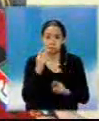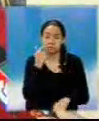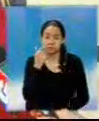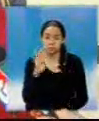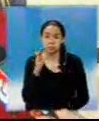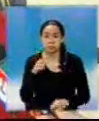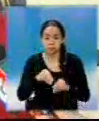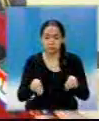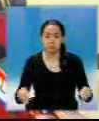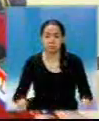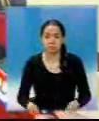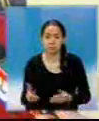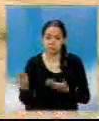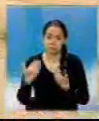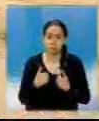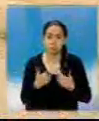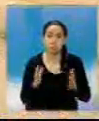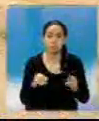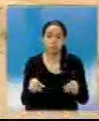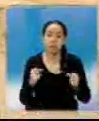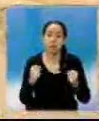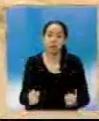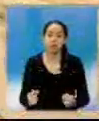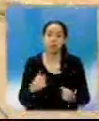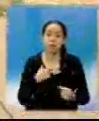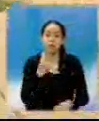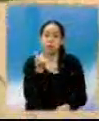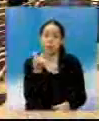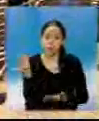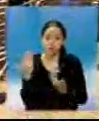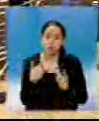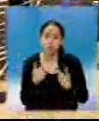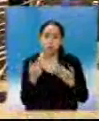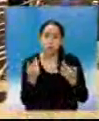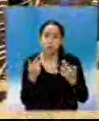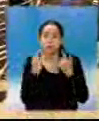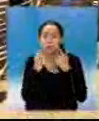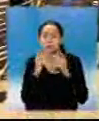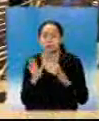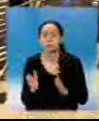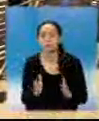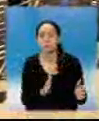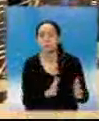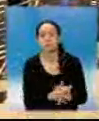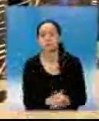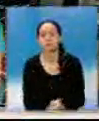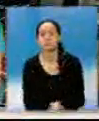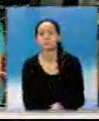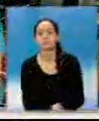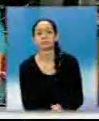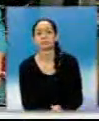que se nos ofrecieron. Por una Guatemala en paz, en cámara Cristian Martínez, para Guatavisión, Ligia Herrera.